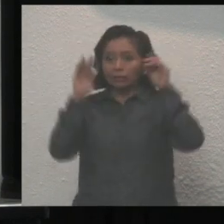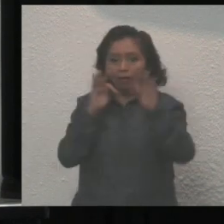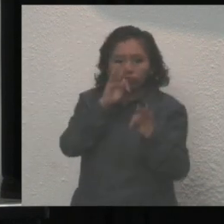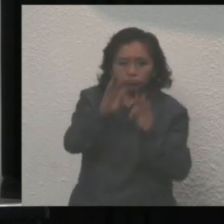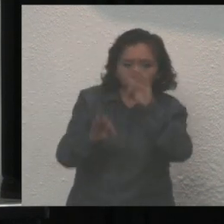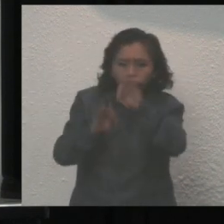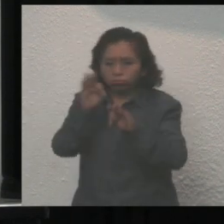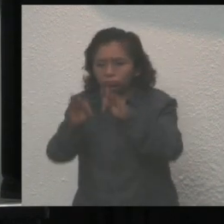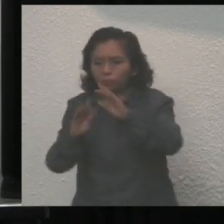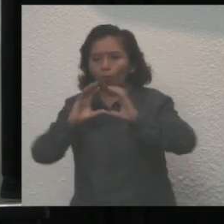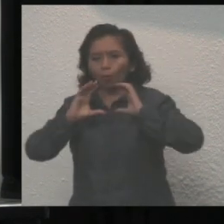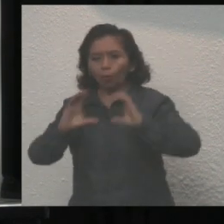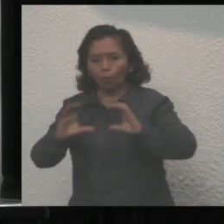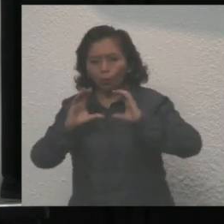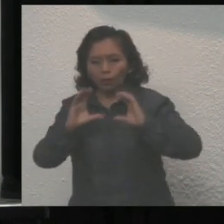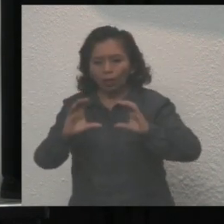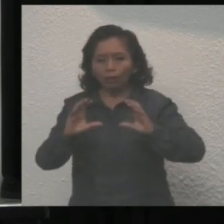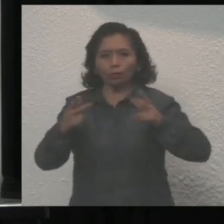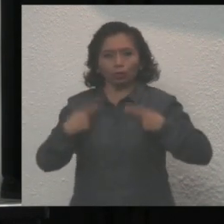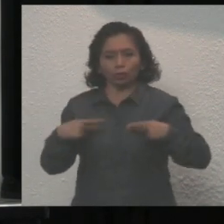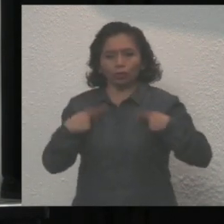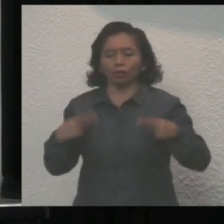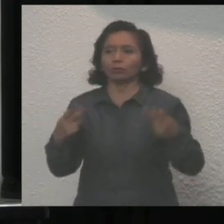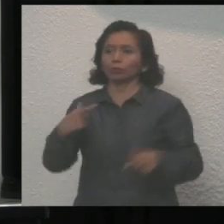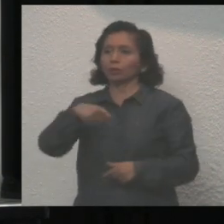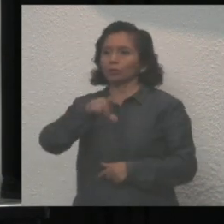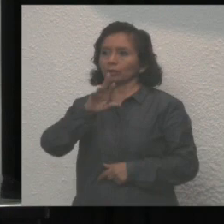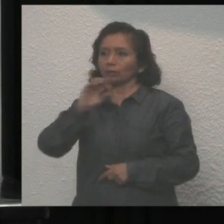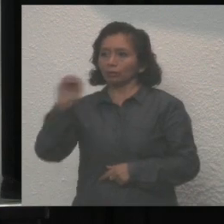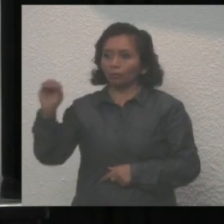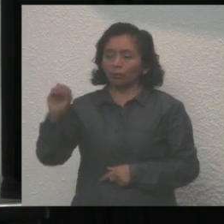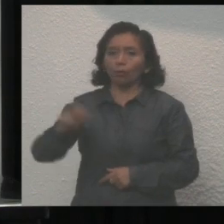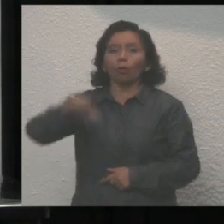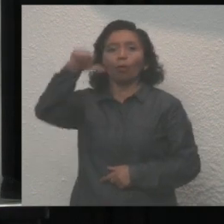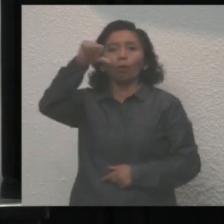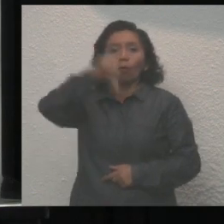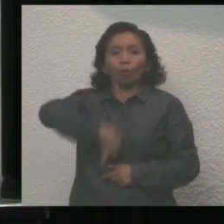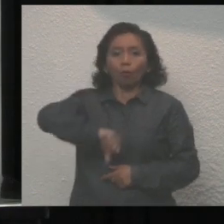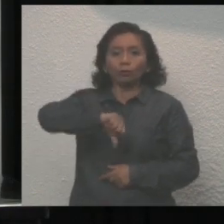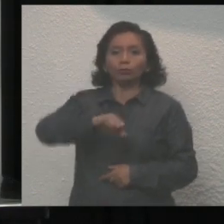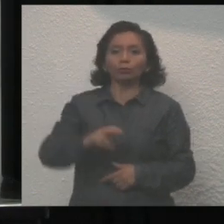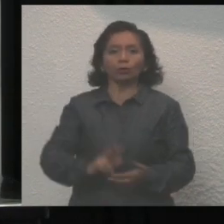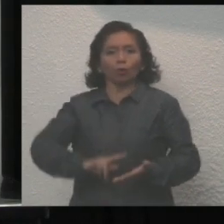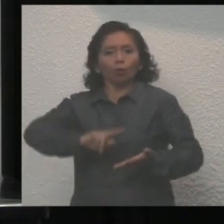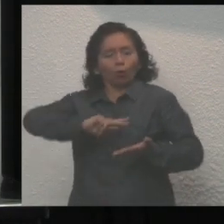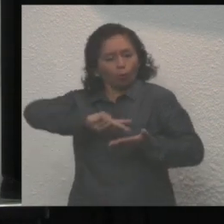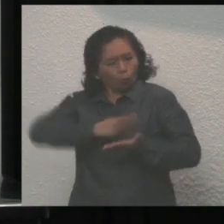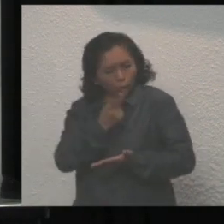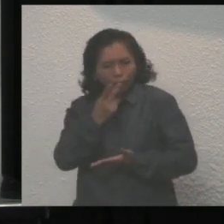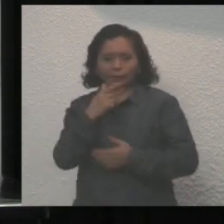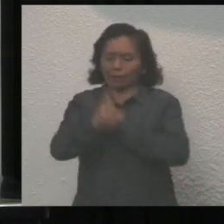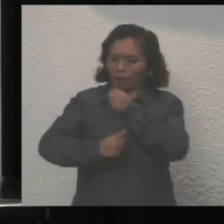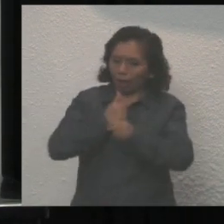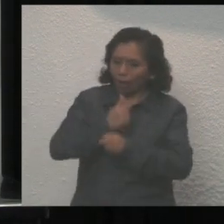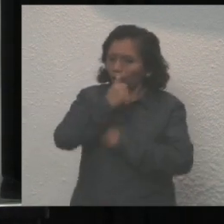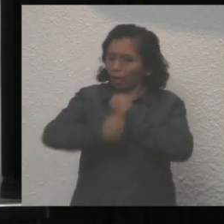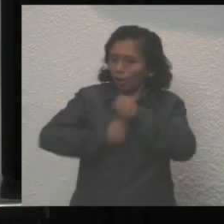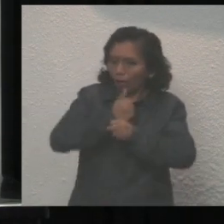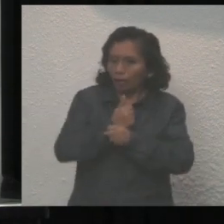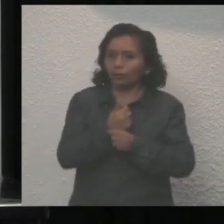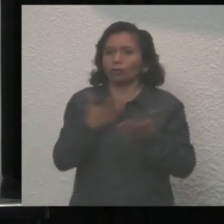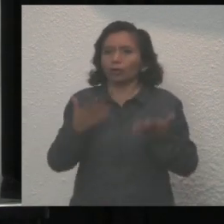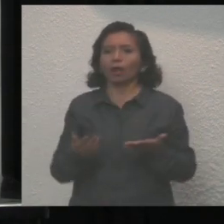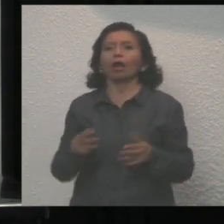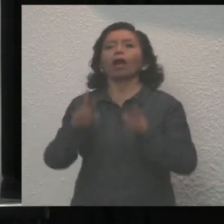cuidado de las y los quintanarroenses. Hoy asistimos una vez más, como todos los años, a